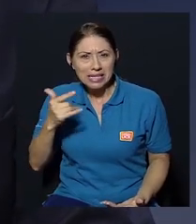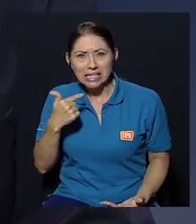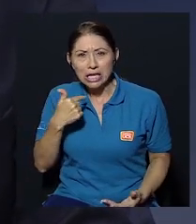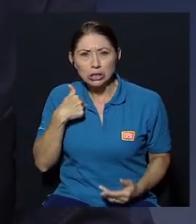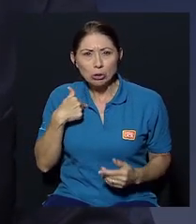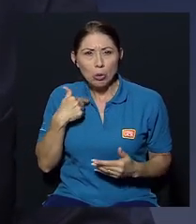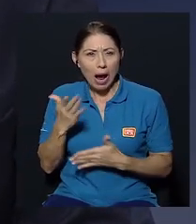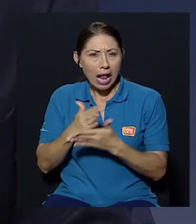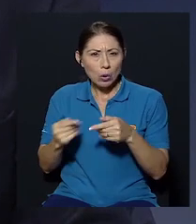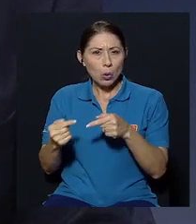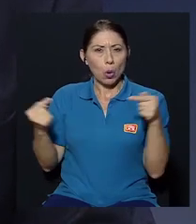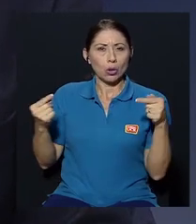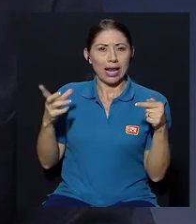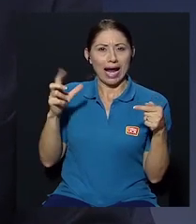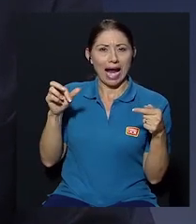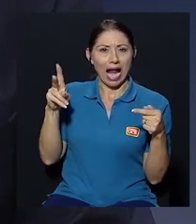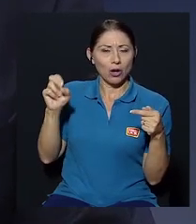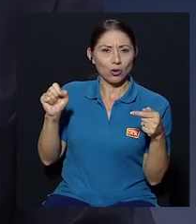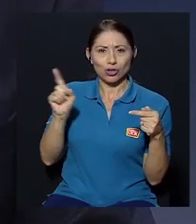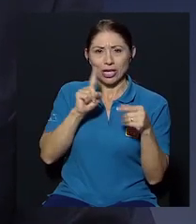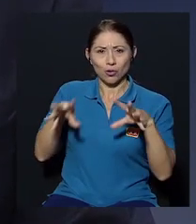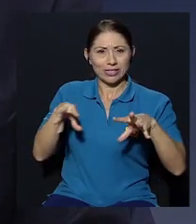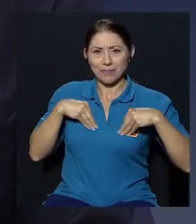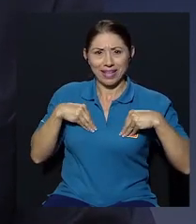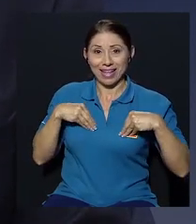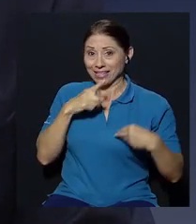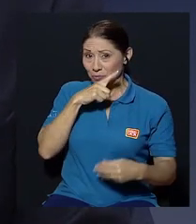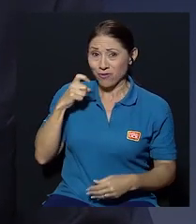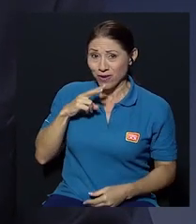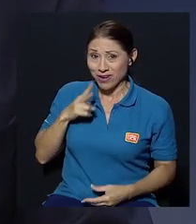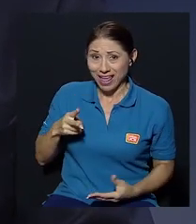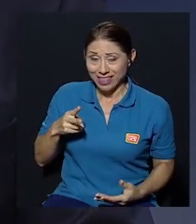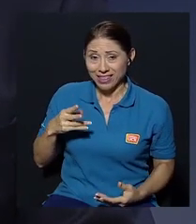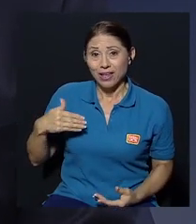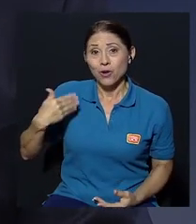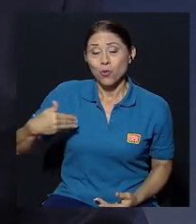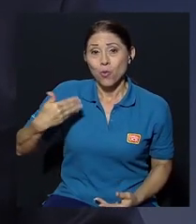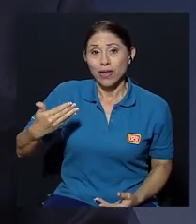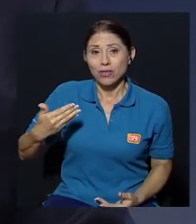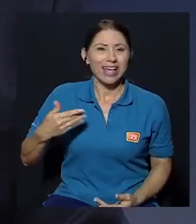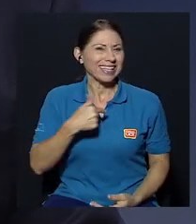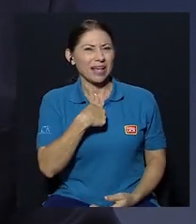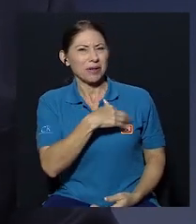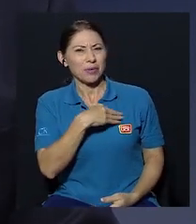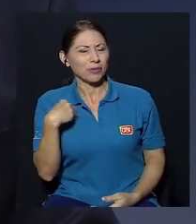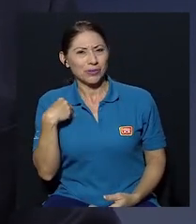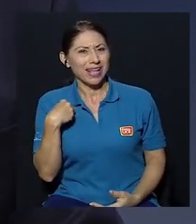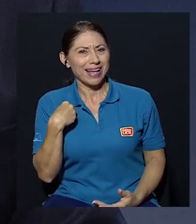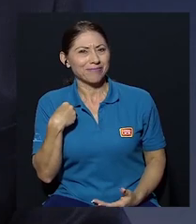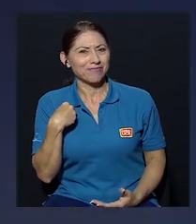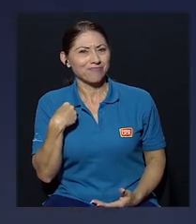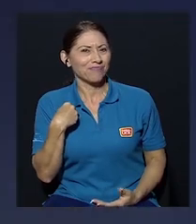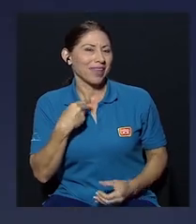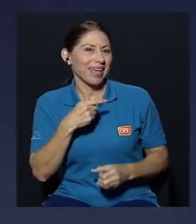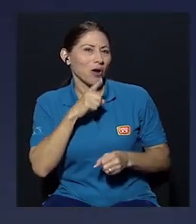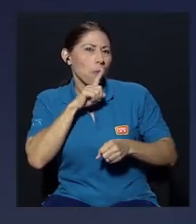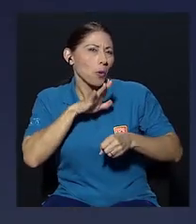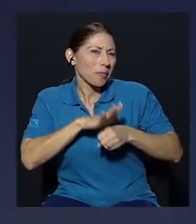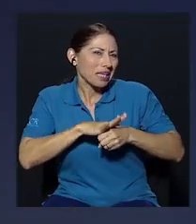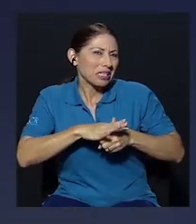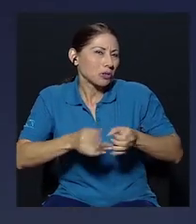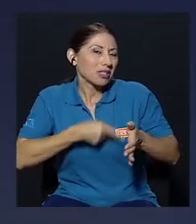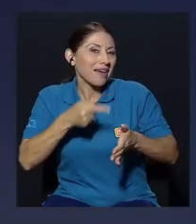suena como que tengo algo contra Carlos y que no le aceptaría es decir es muy feo ¿verdad? cuando una es que a no me gustan esos